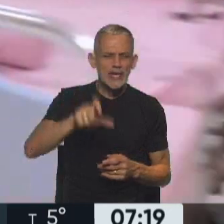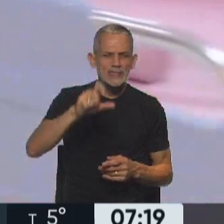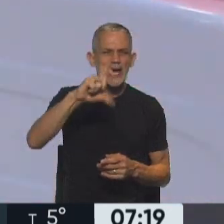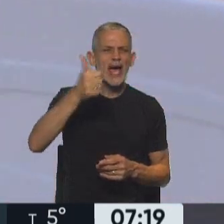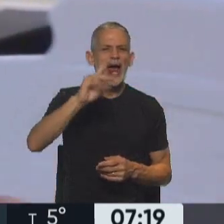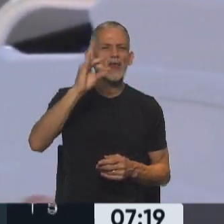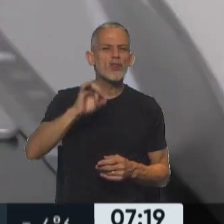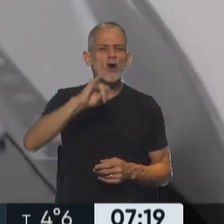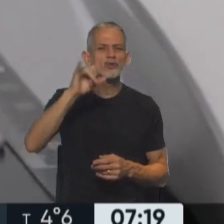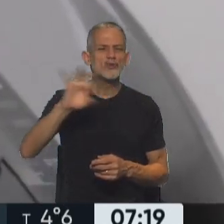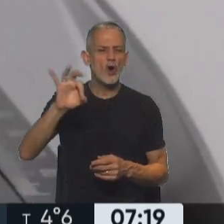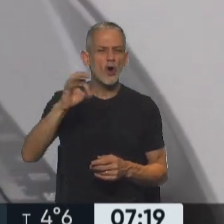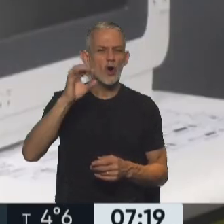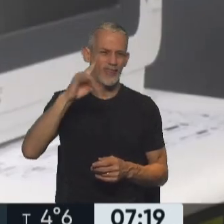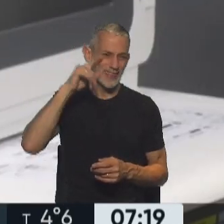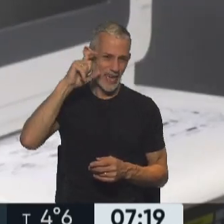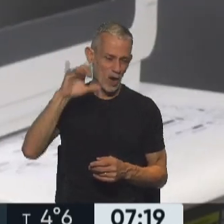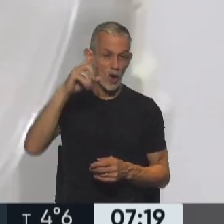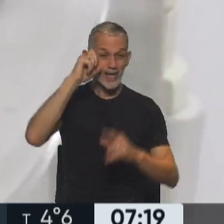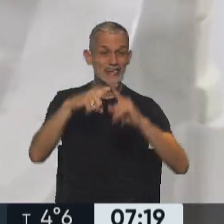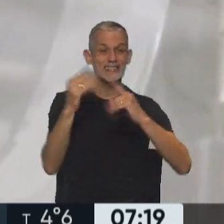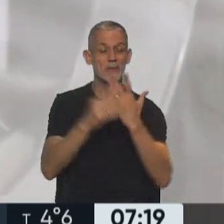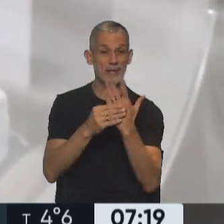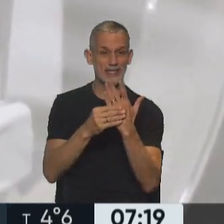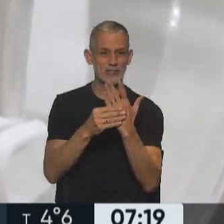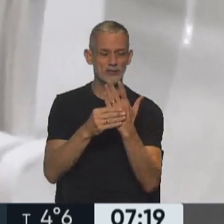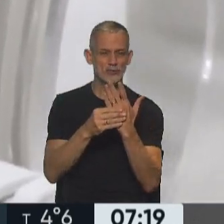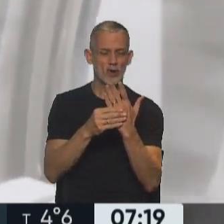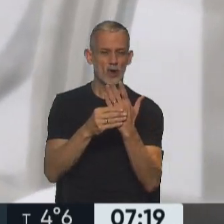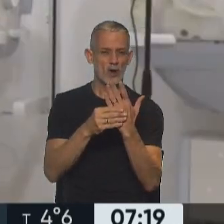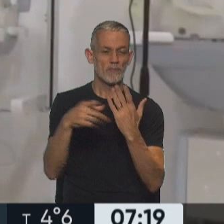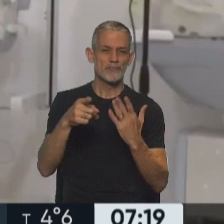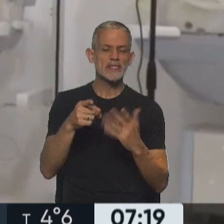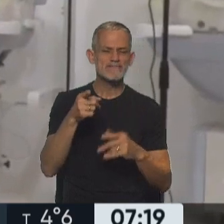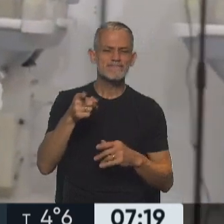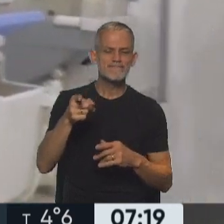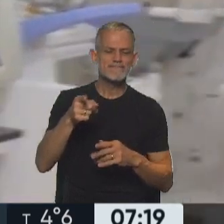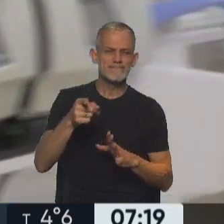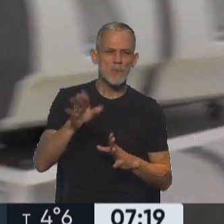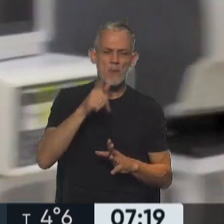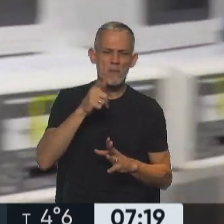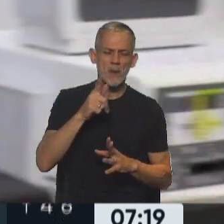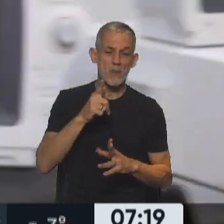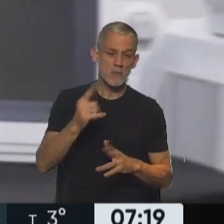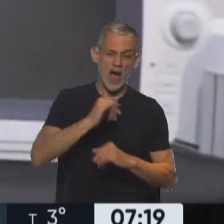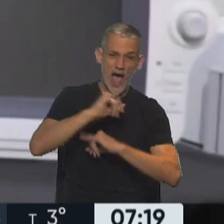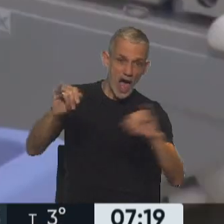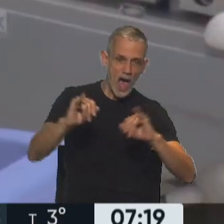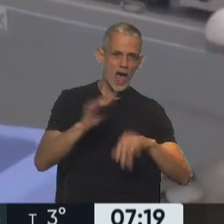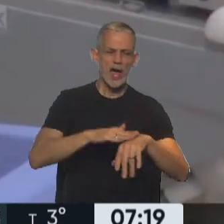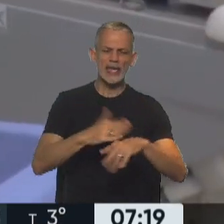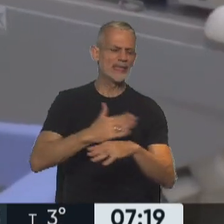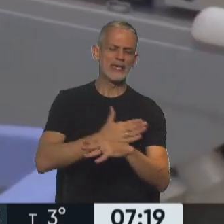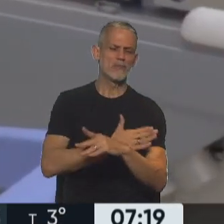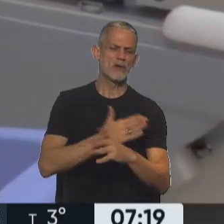Cardoso, estamos hablando justamente del ex ministro, ex funcionario, que está acusado de no haber alertado de la situación a tiempo a